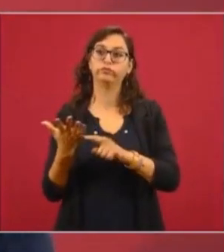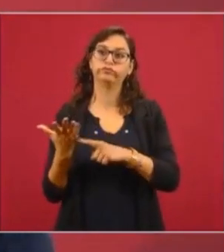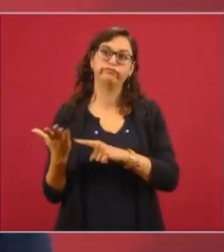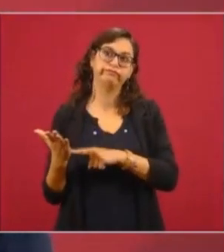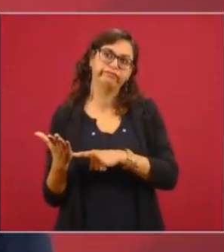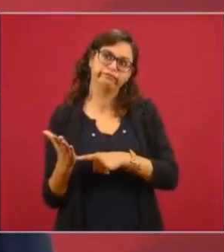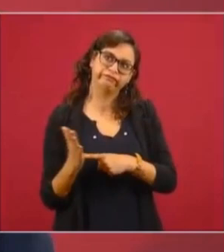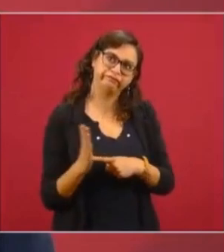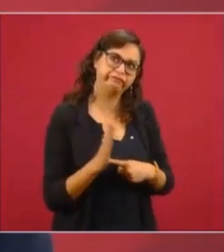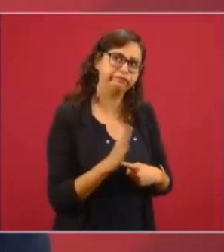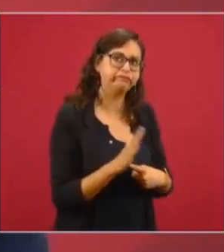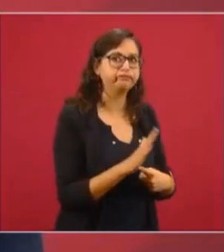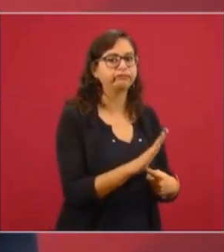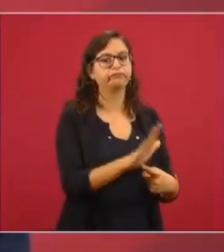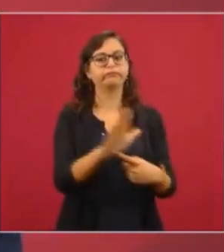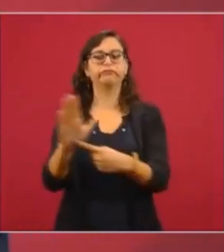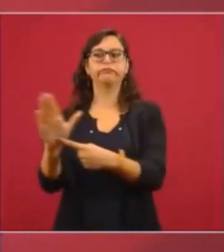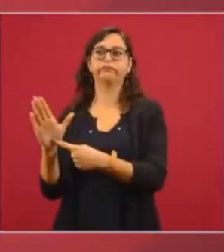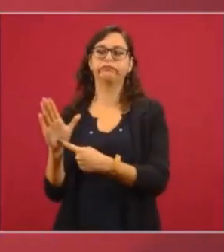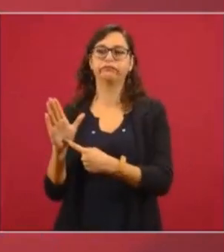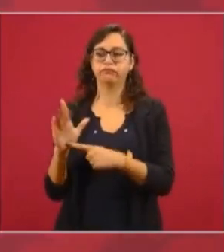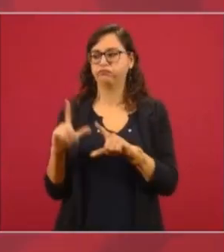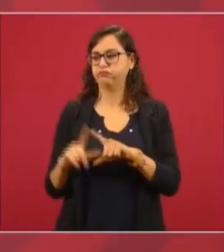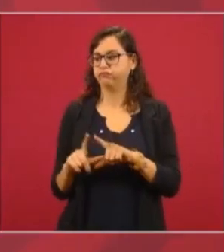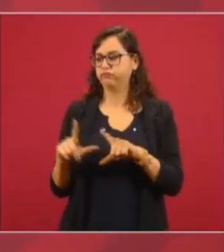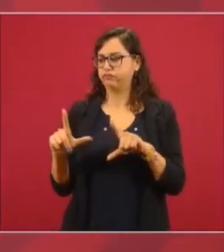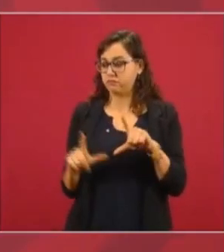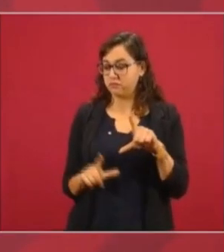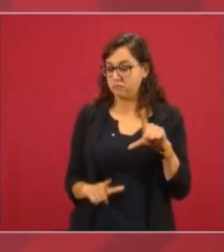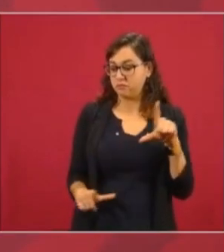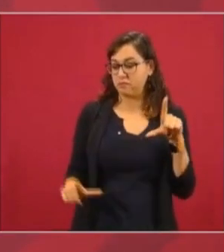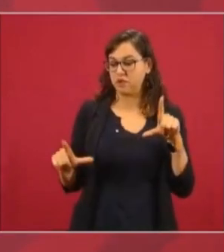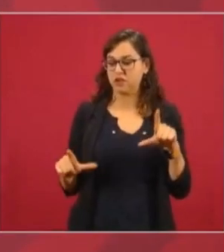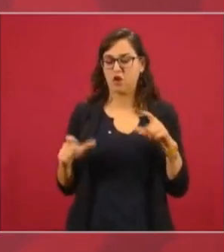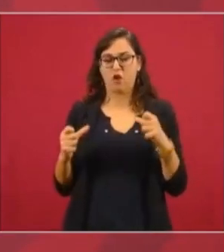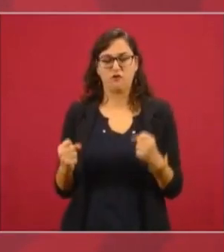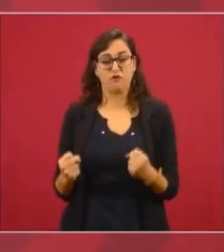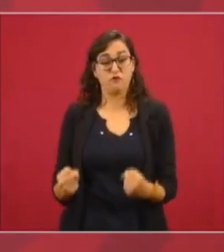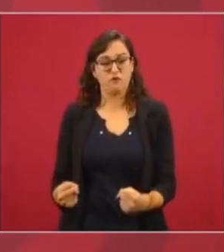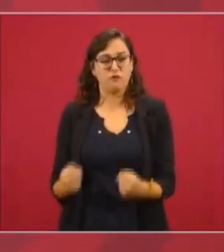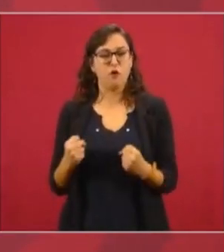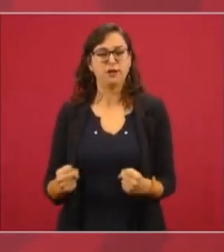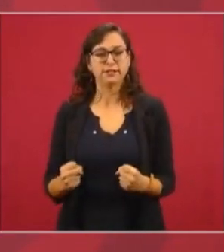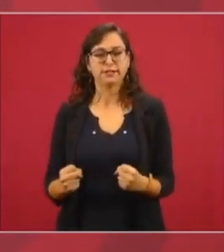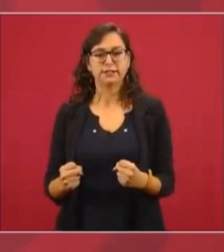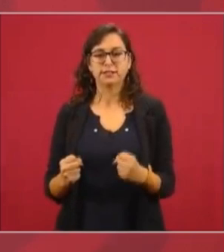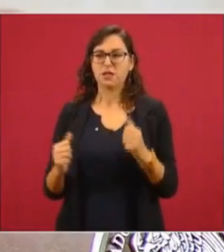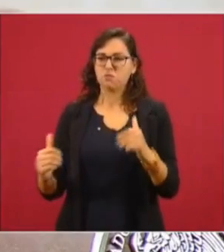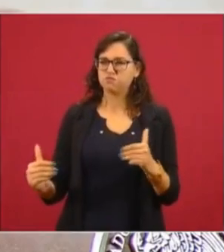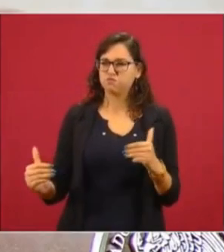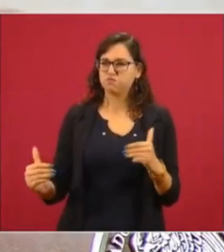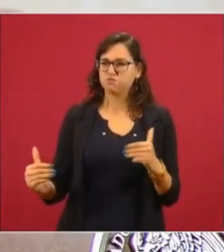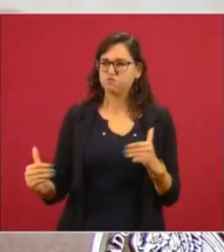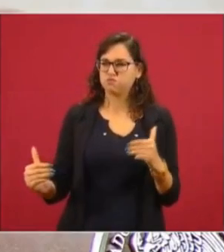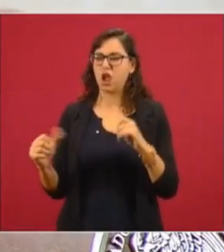la fortaleza, la grandeza artística, cultural del país.